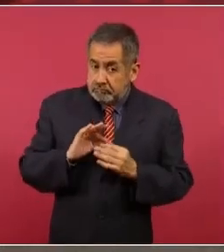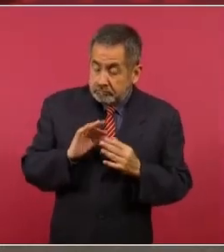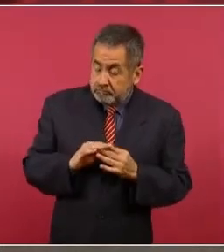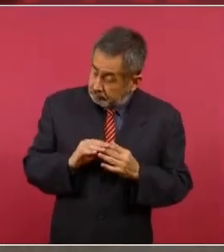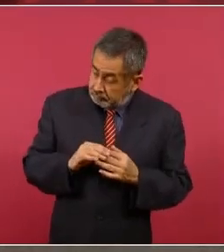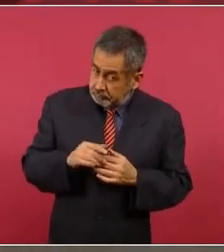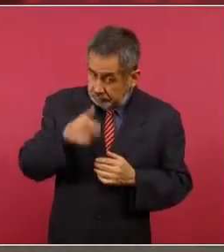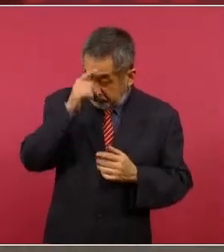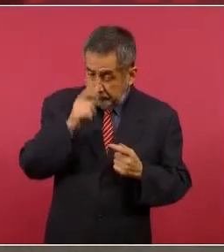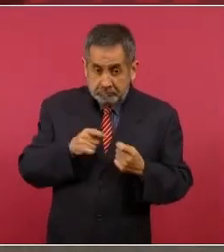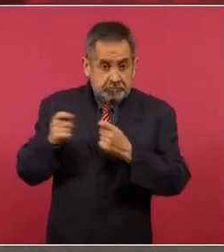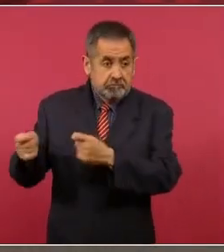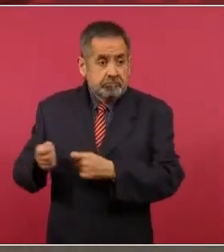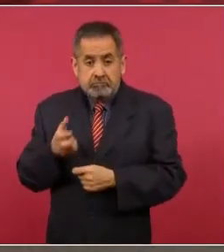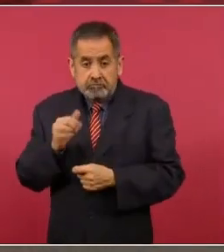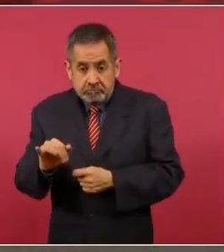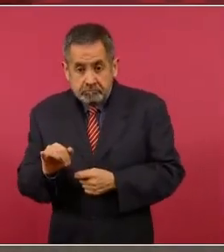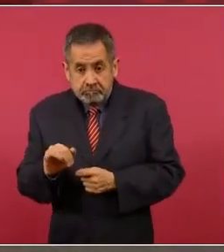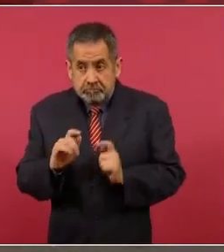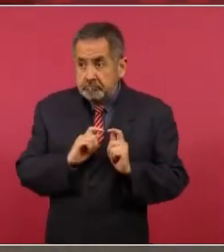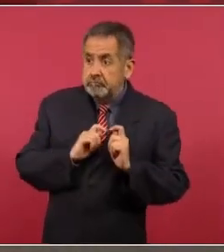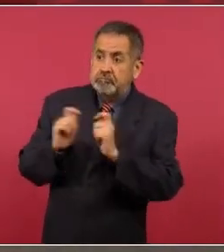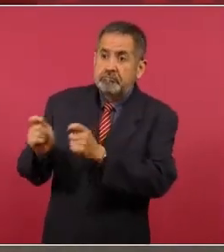de esa forma,